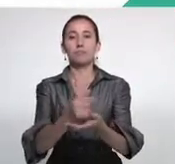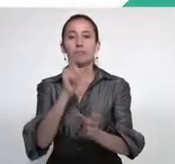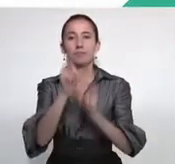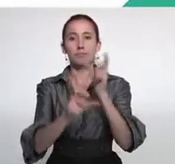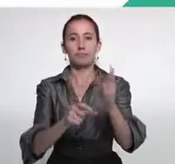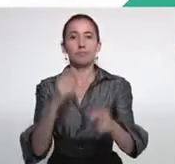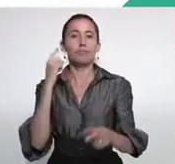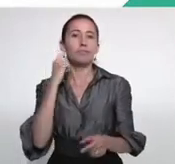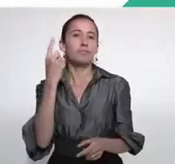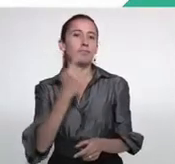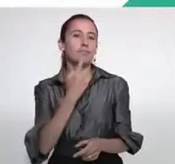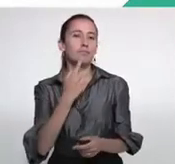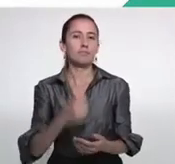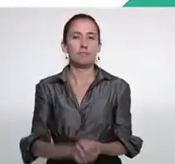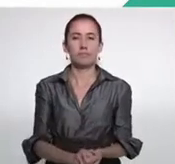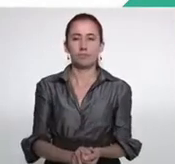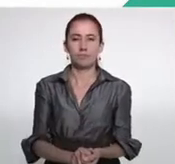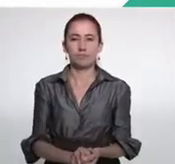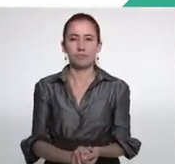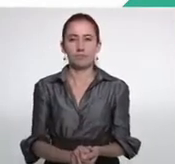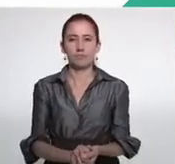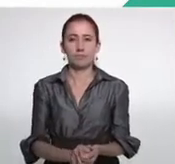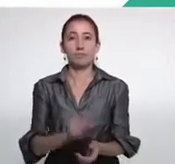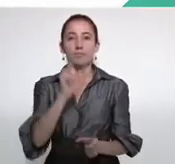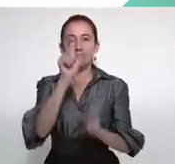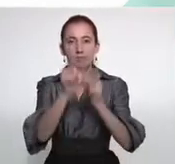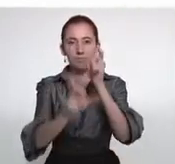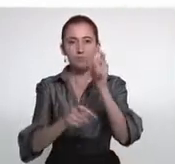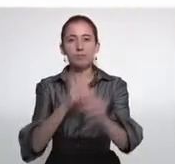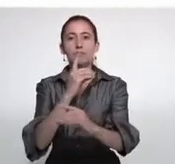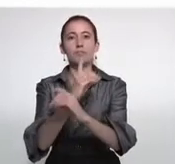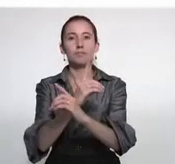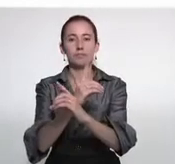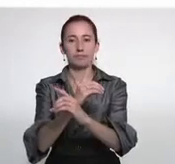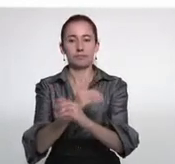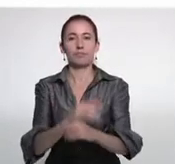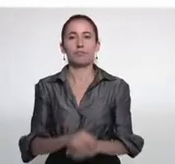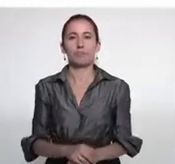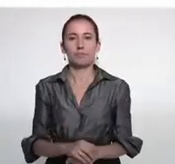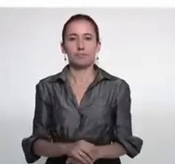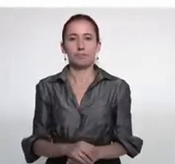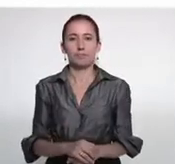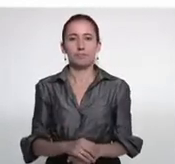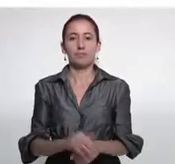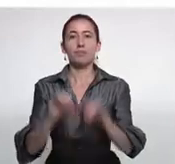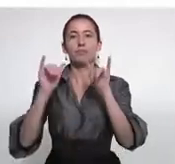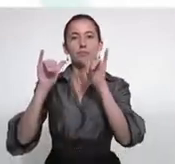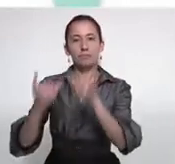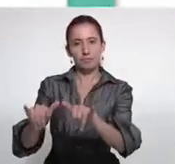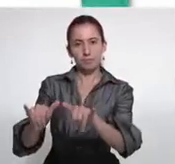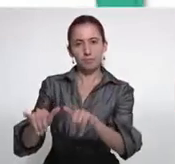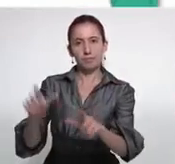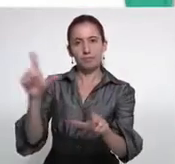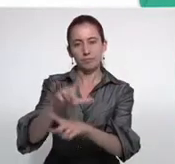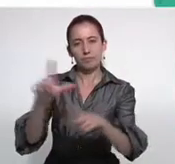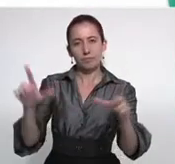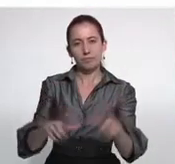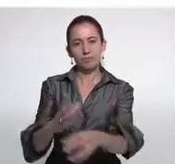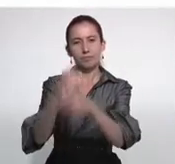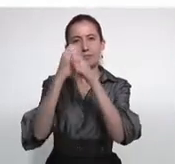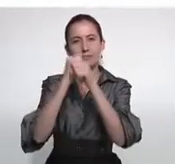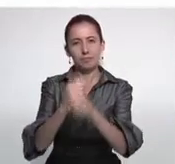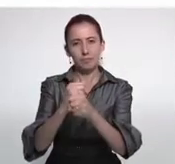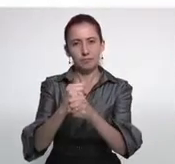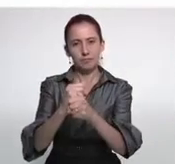para personas con discapacidad auditiva. Para la persona con discapacidad. Ubíquese en áreas seguras,